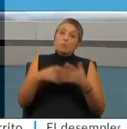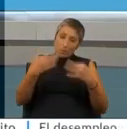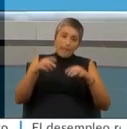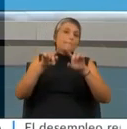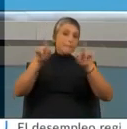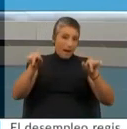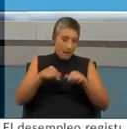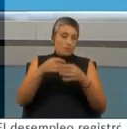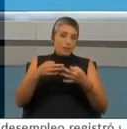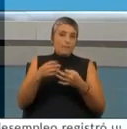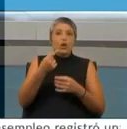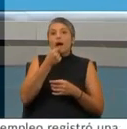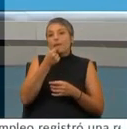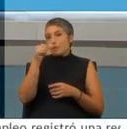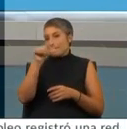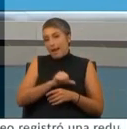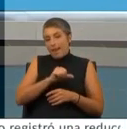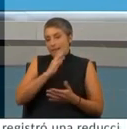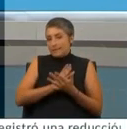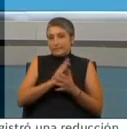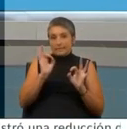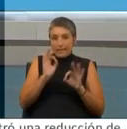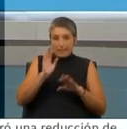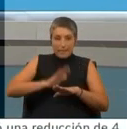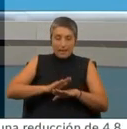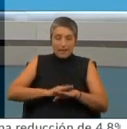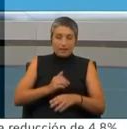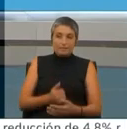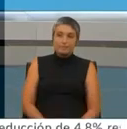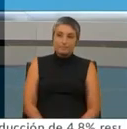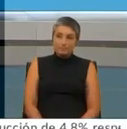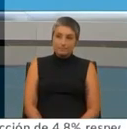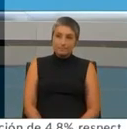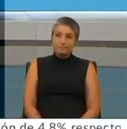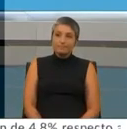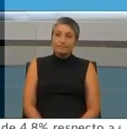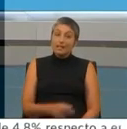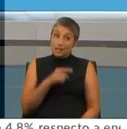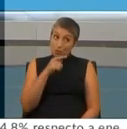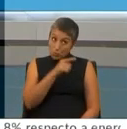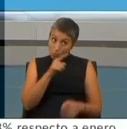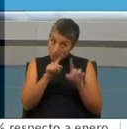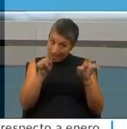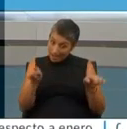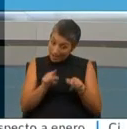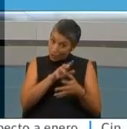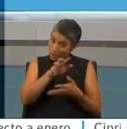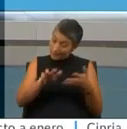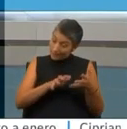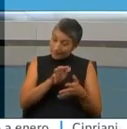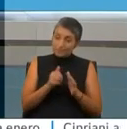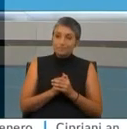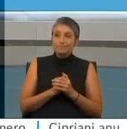mí es llamado, y mal el árbitro del no sancionar penal. ¿Qué quiere que le diga? Su VAR, su VAR... complicado. Y lo que yo le